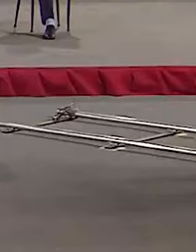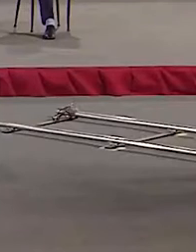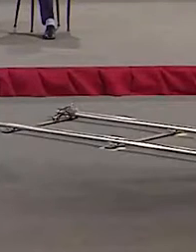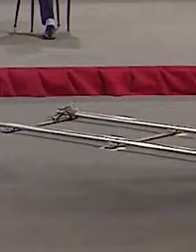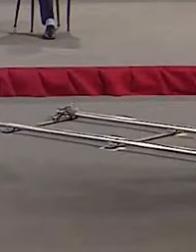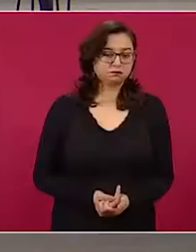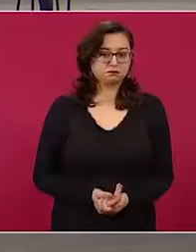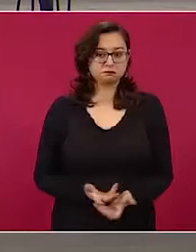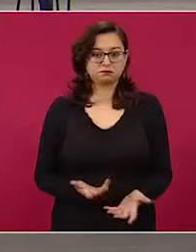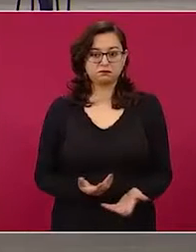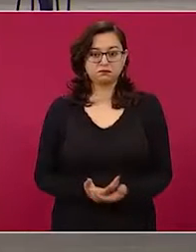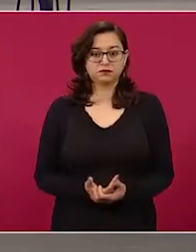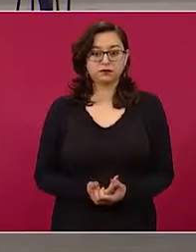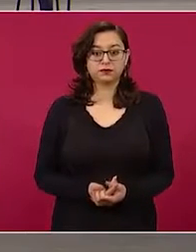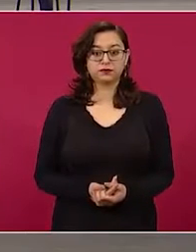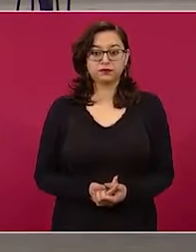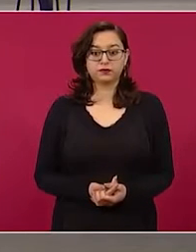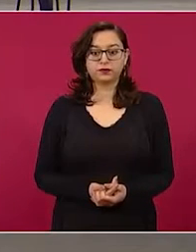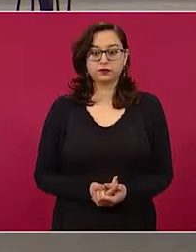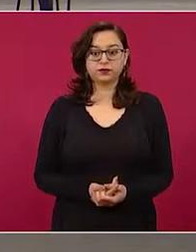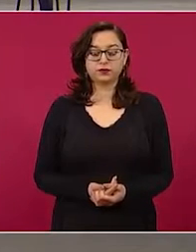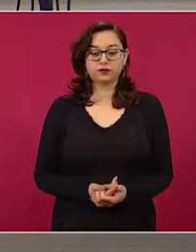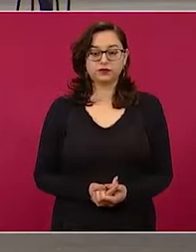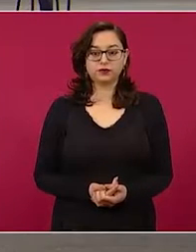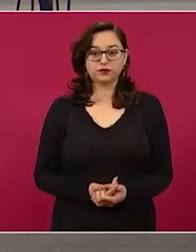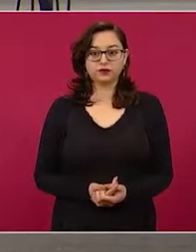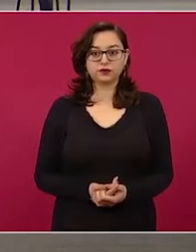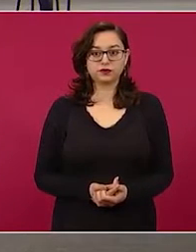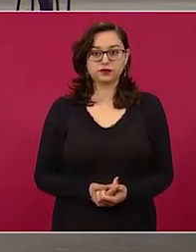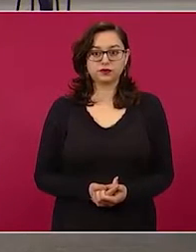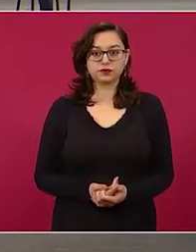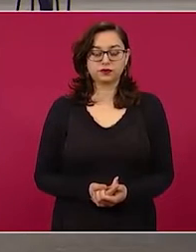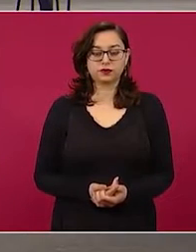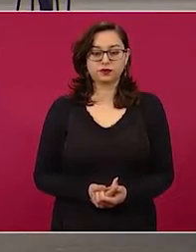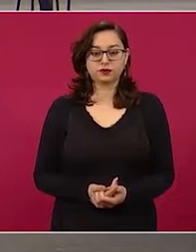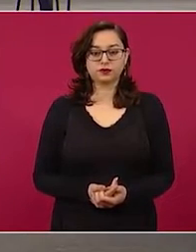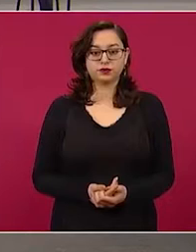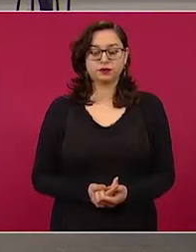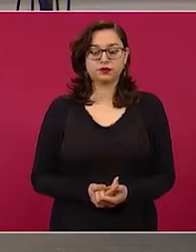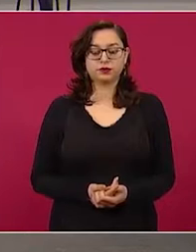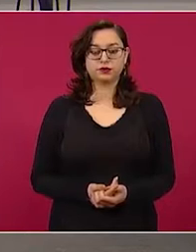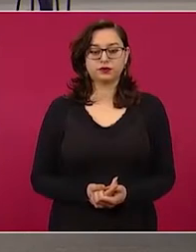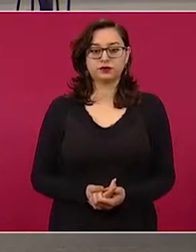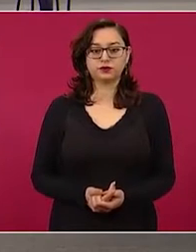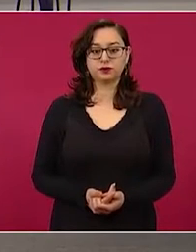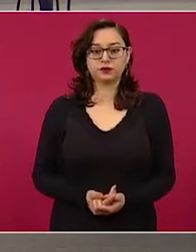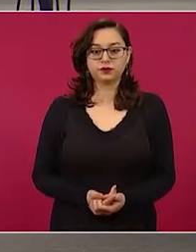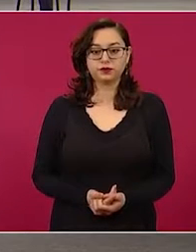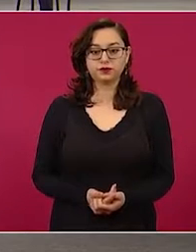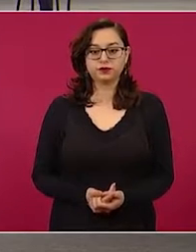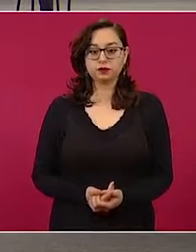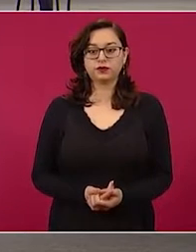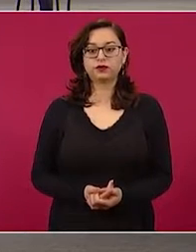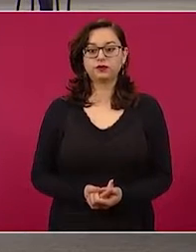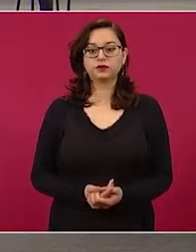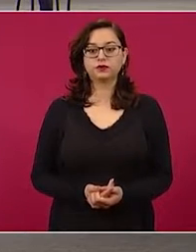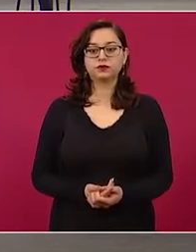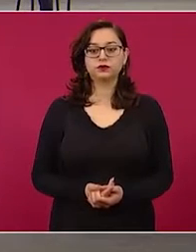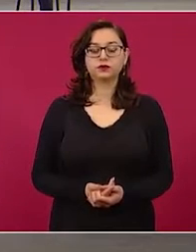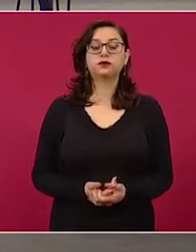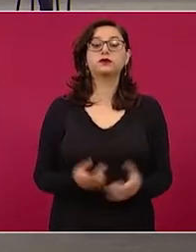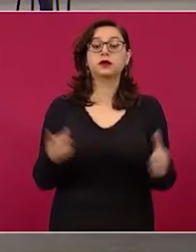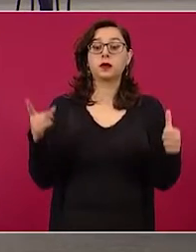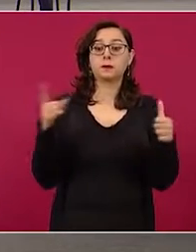Primero, agradecerle a mucha gente que se